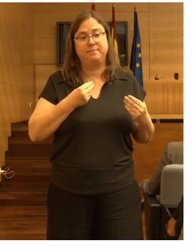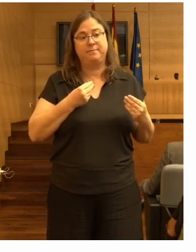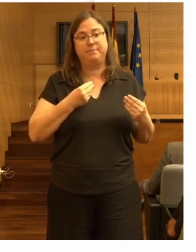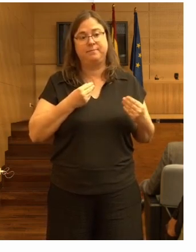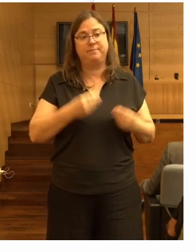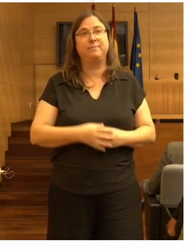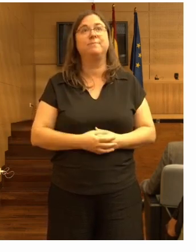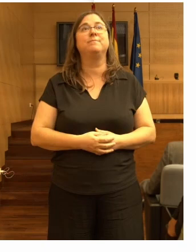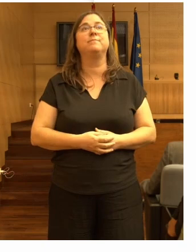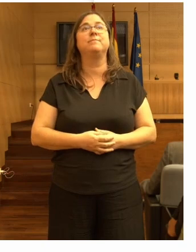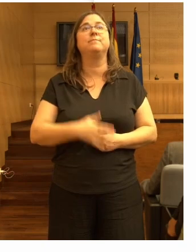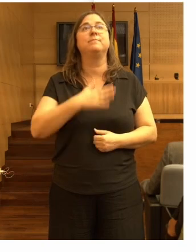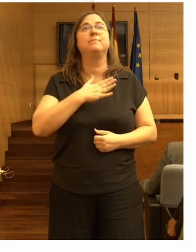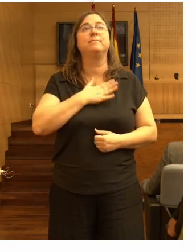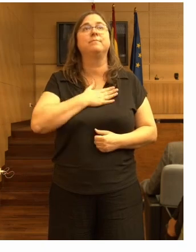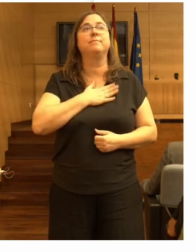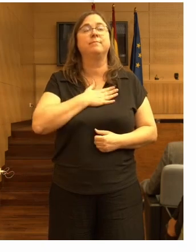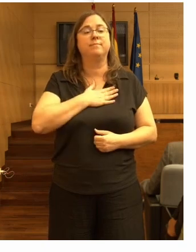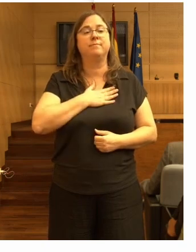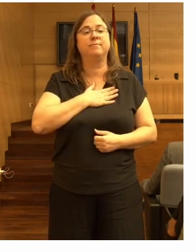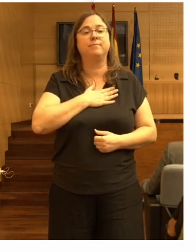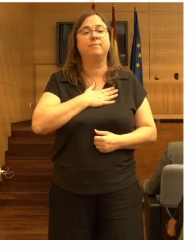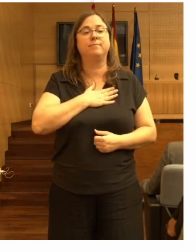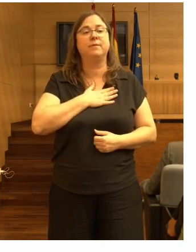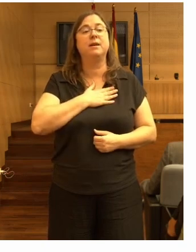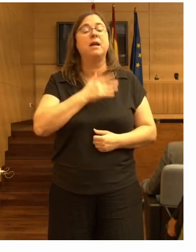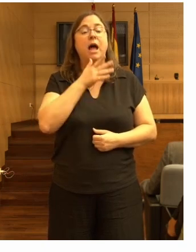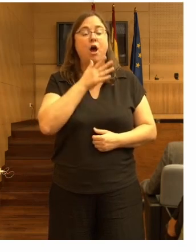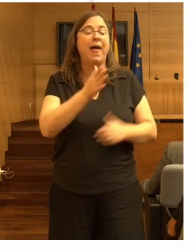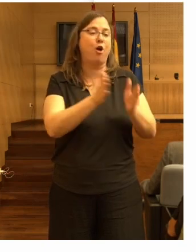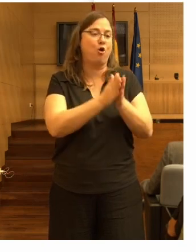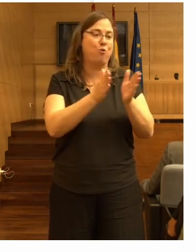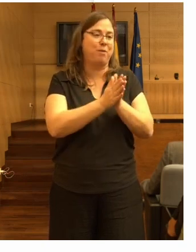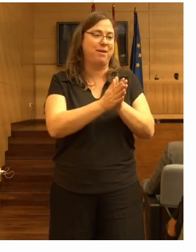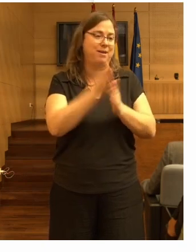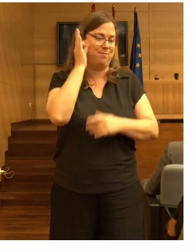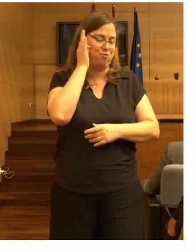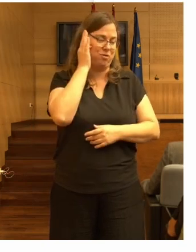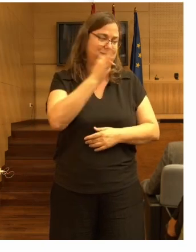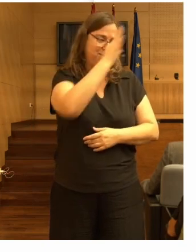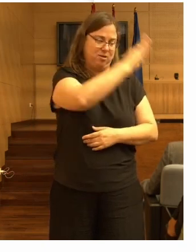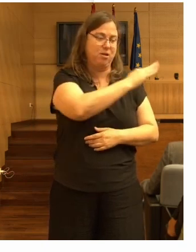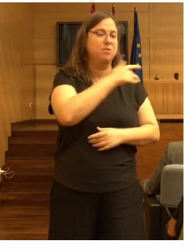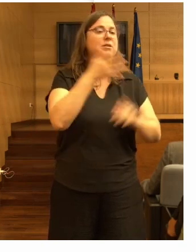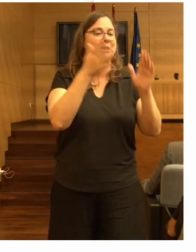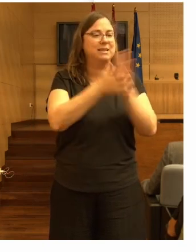mi compañera Capesuti hablará también de la prevención de caídas